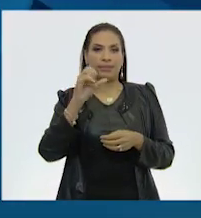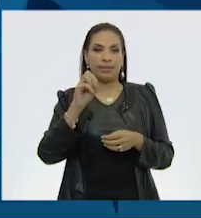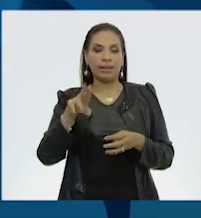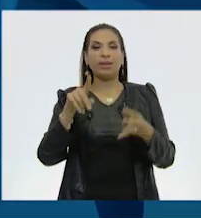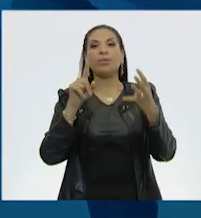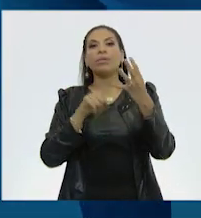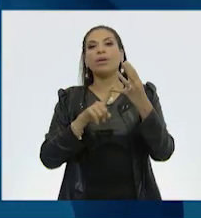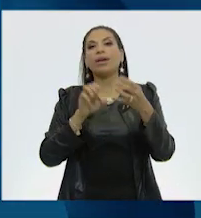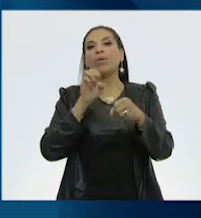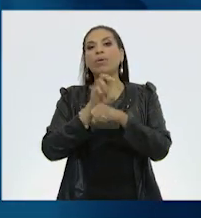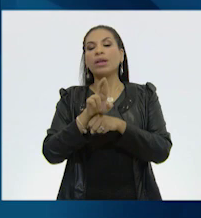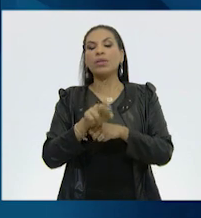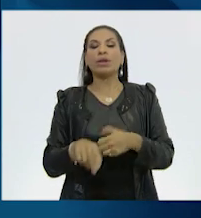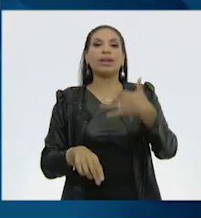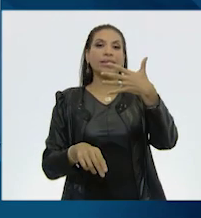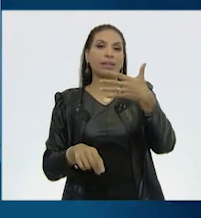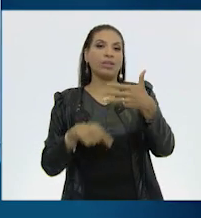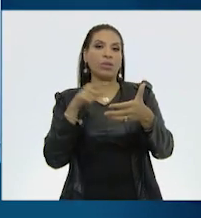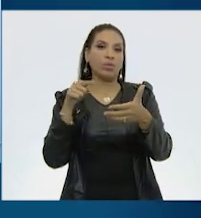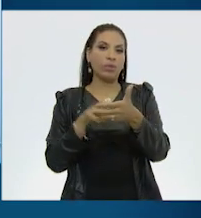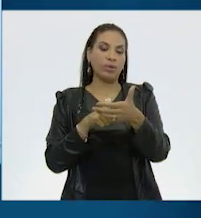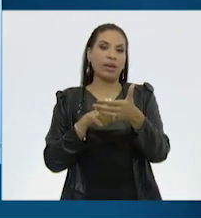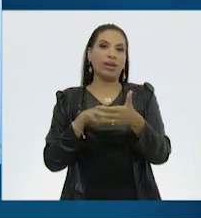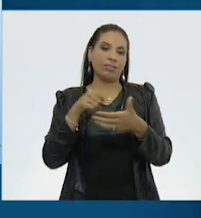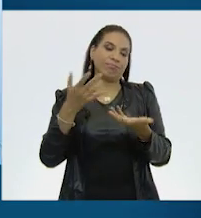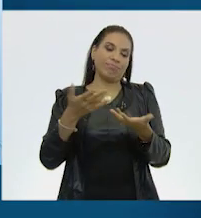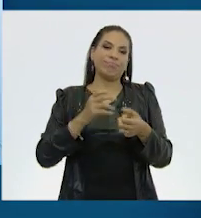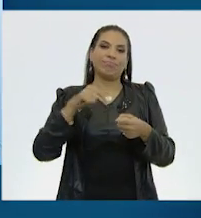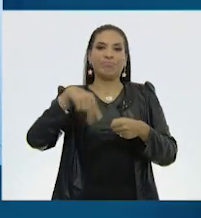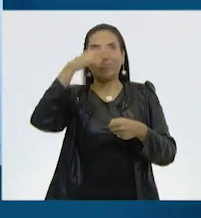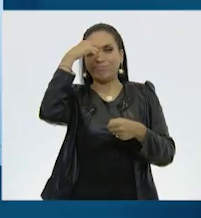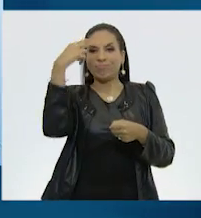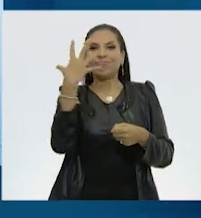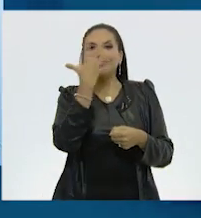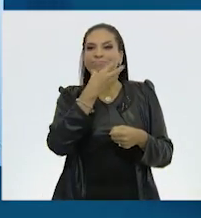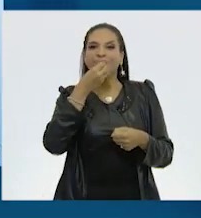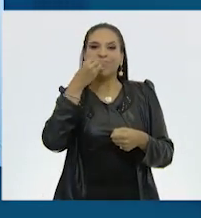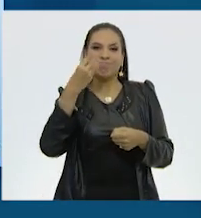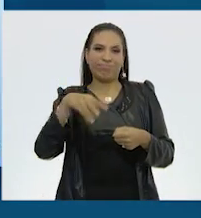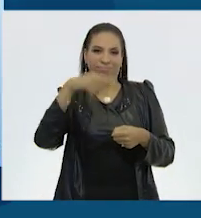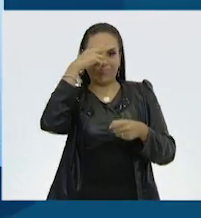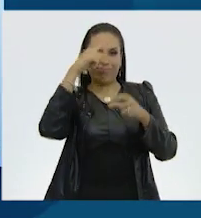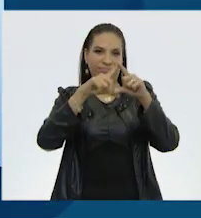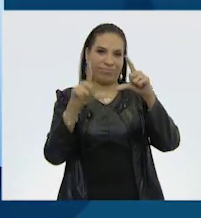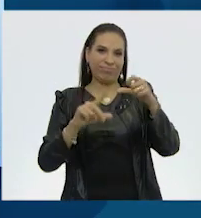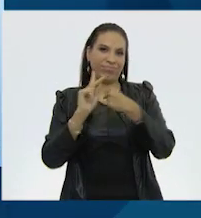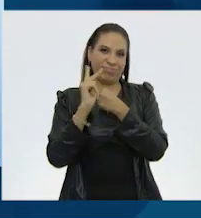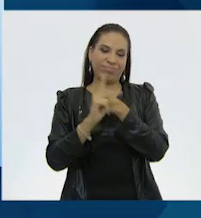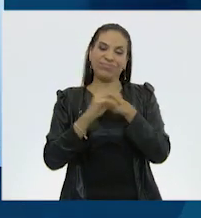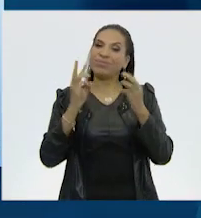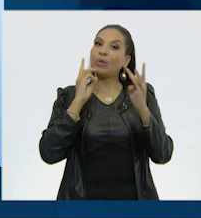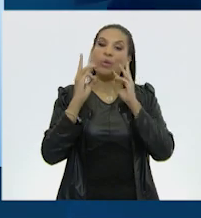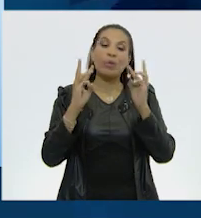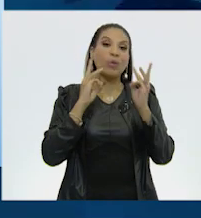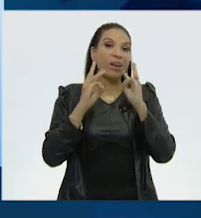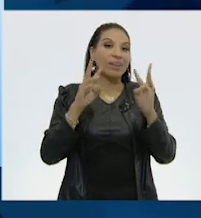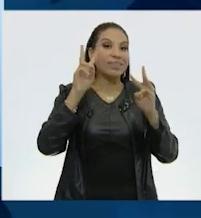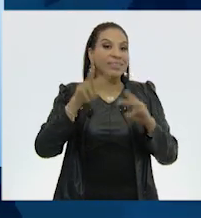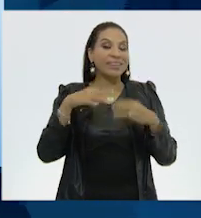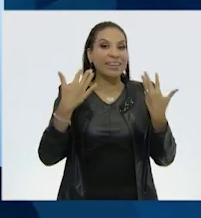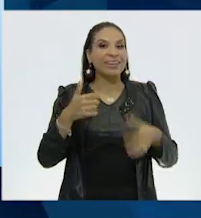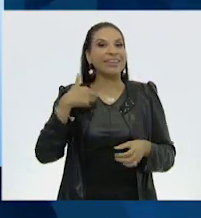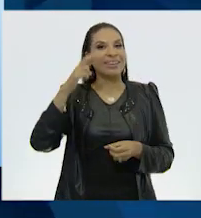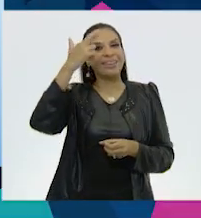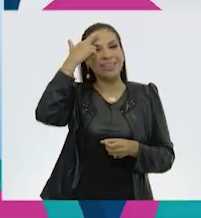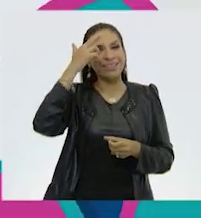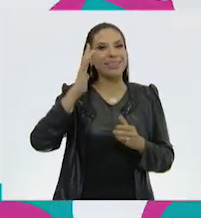en cuarto lugar Ecuador y en el quinto lugar nuestro maravilloso país. ¡Guau! ¡Es verdad! ¡Ya lo